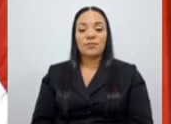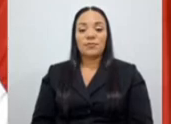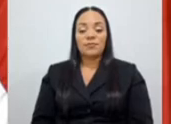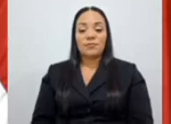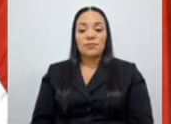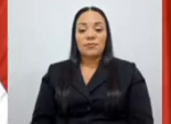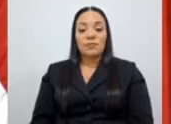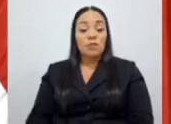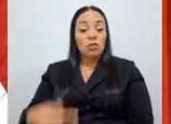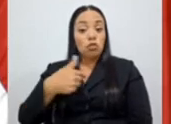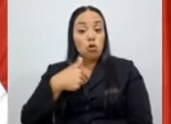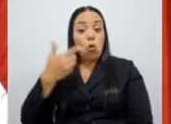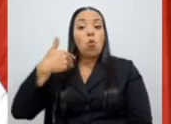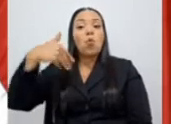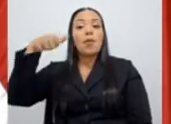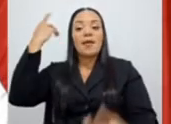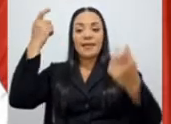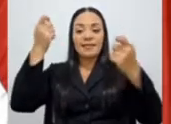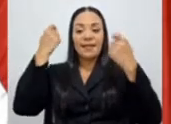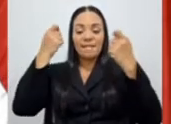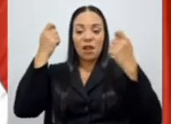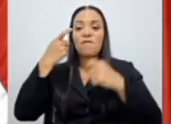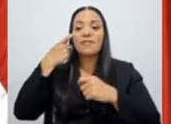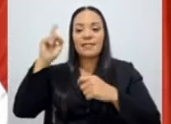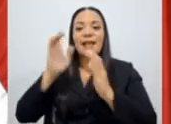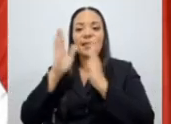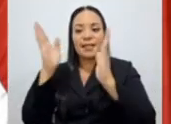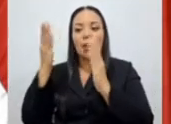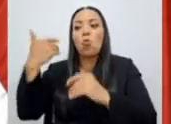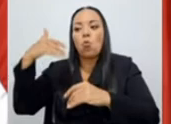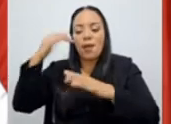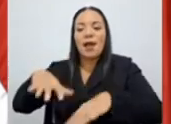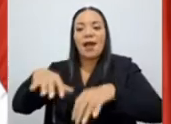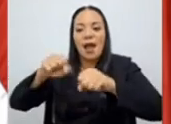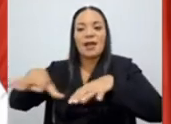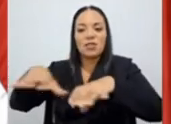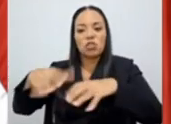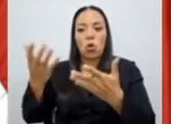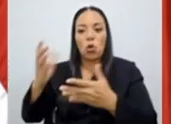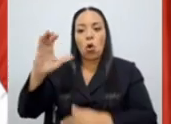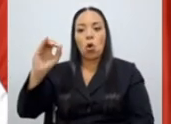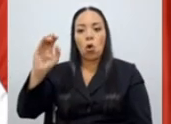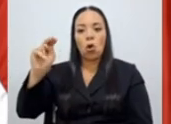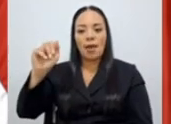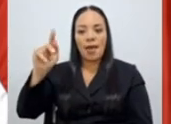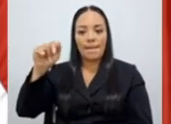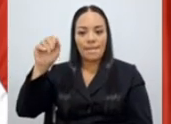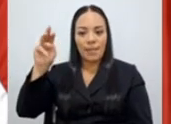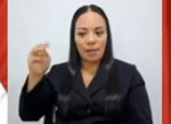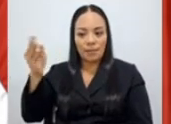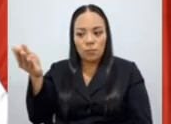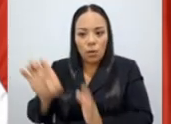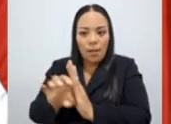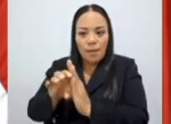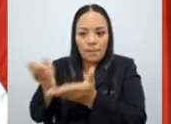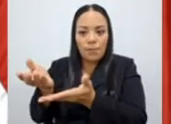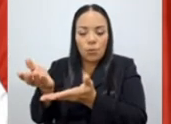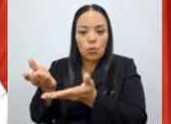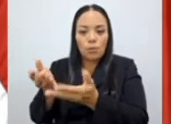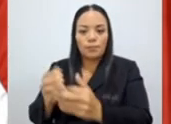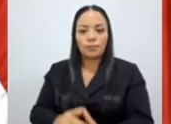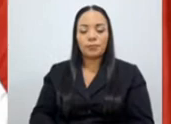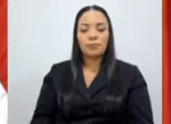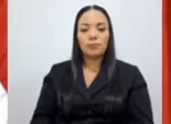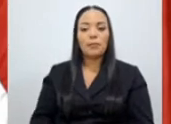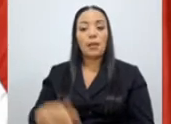el fiscal general hubiera tomado acción en este caso de Conapán, donde obviamente se robaron